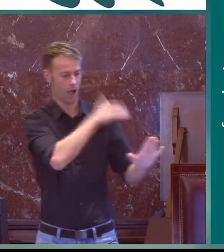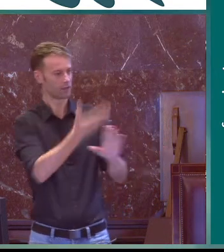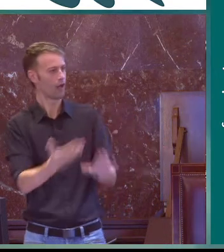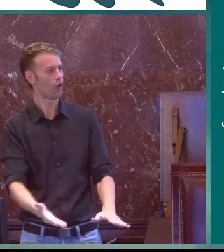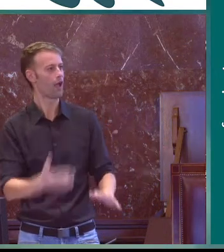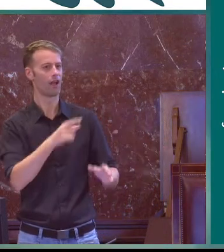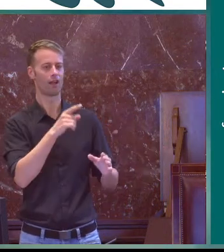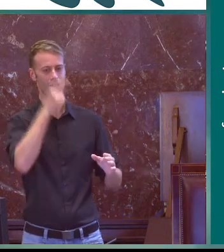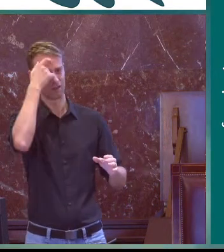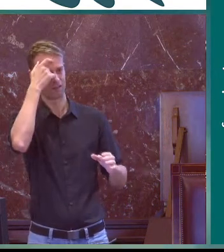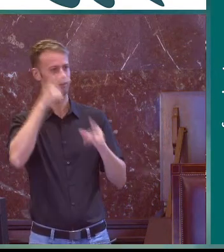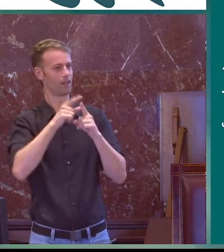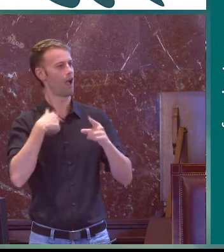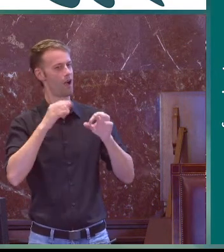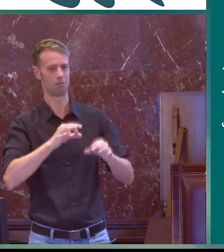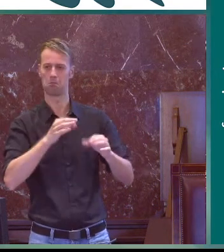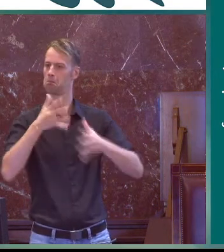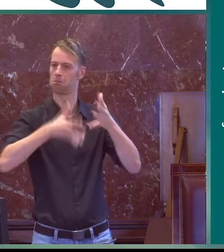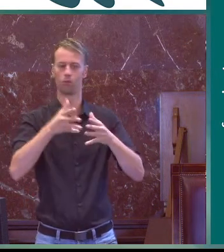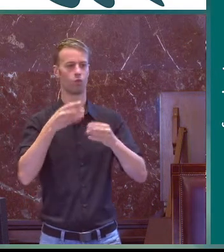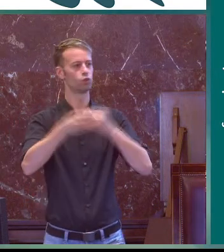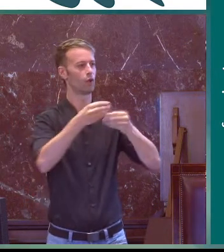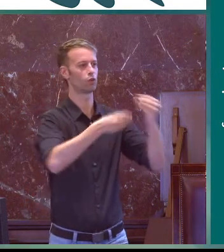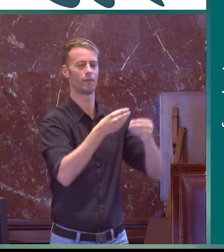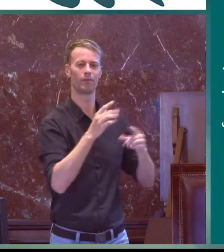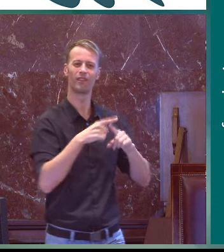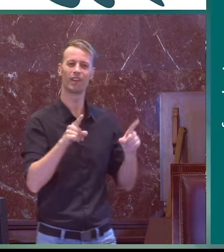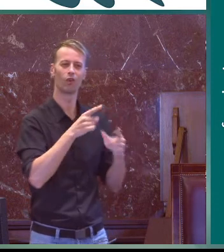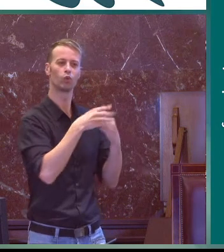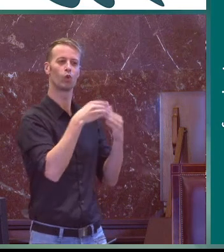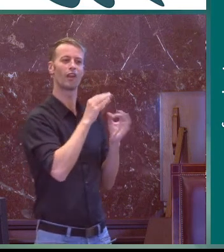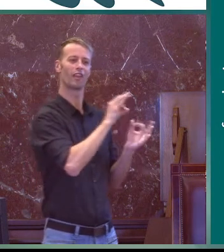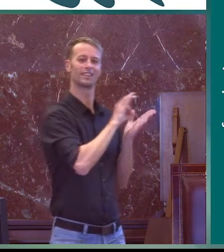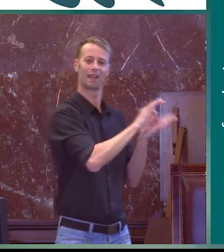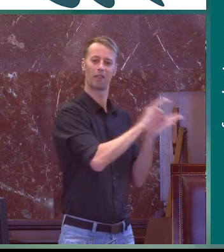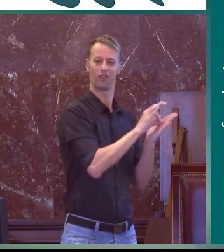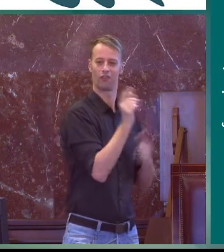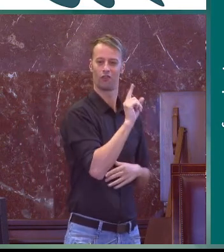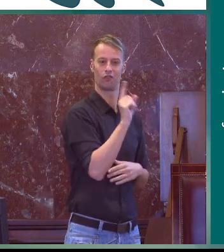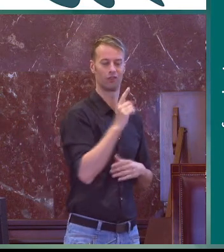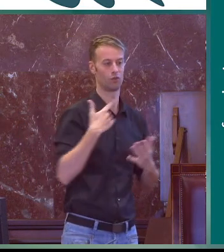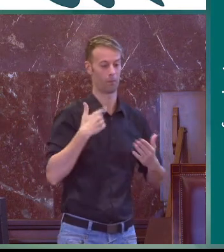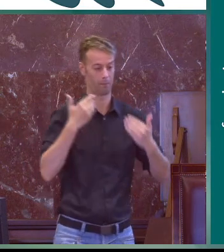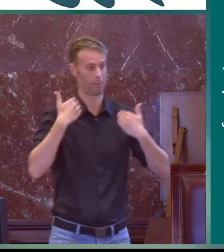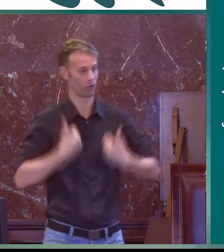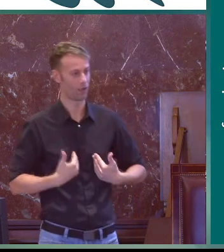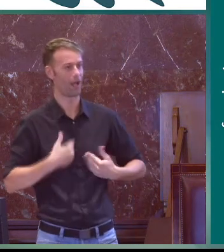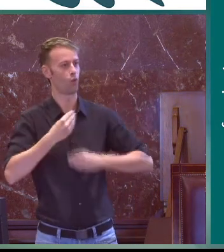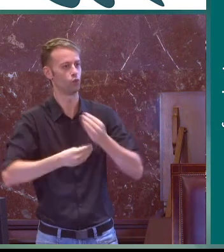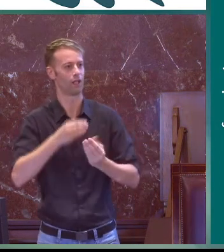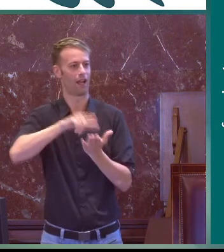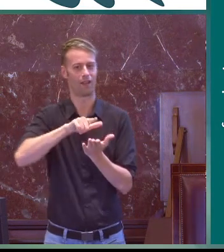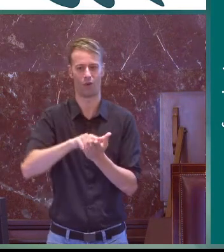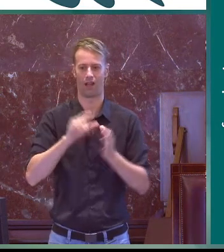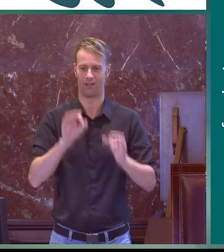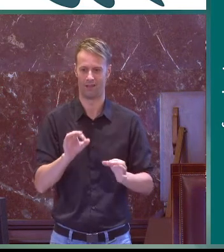de ese instante, empezamos a utilizarlo como usuario de lengua de signos. Y la verdad es que se ha difundido y se usa como tal, no como